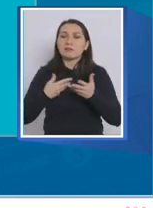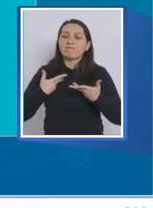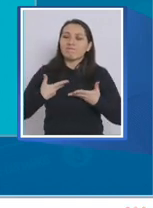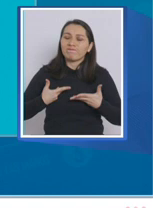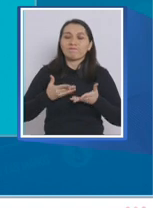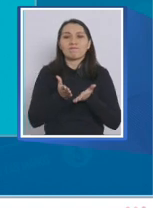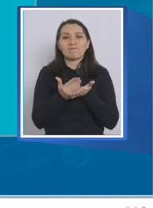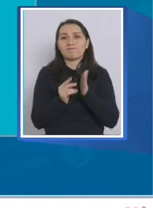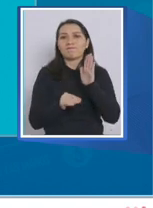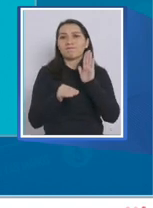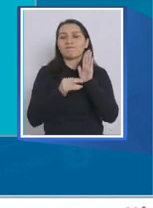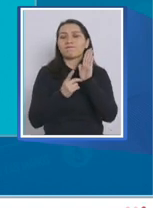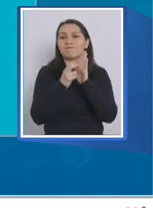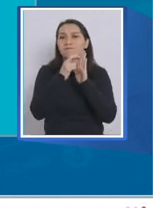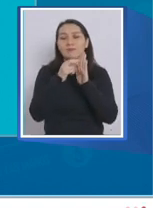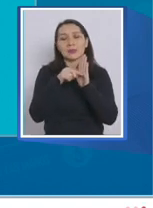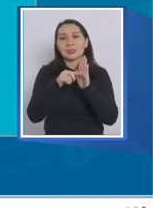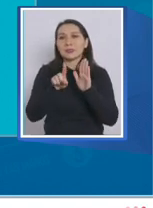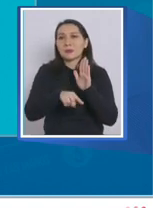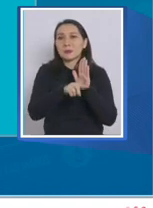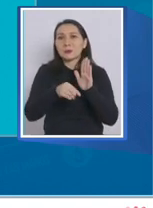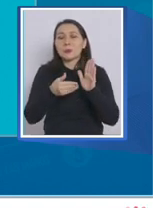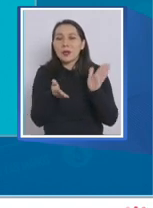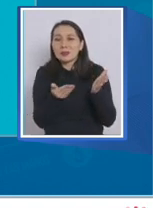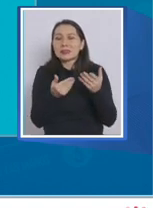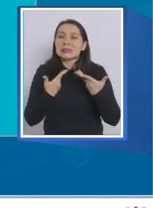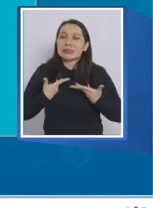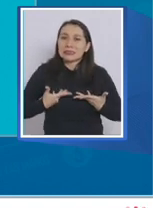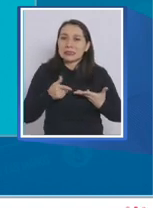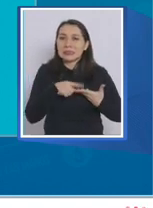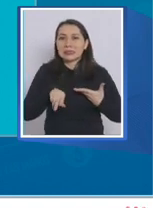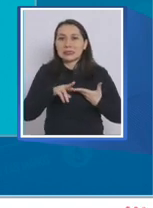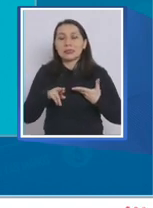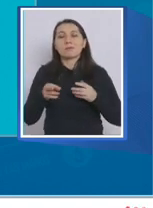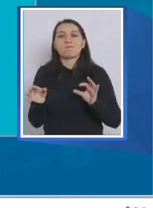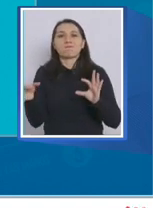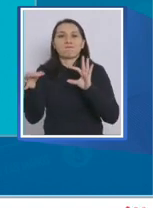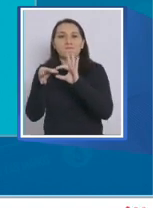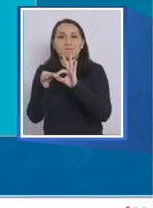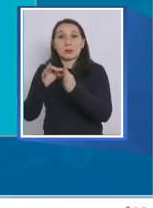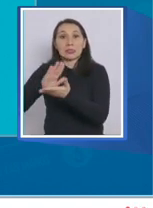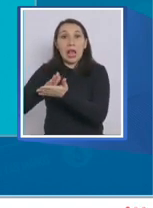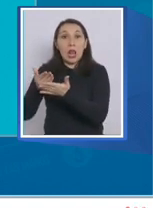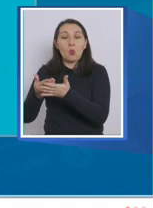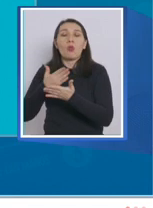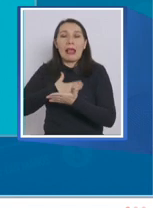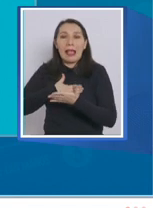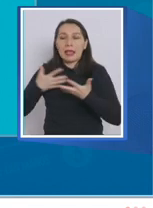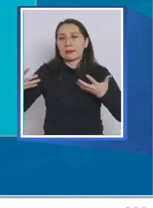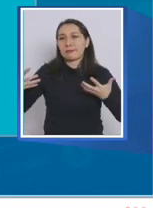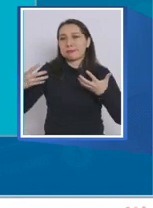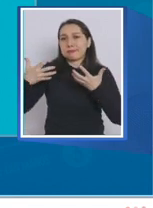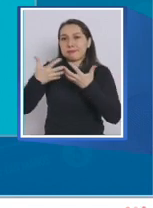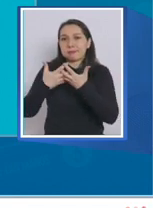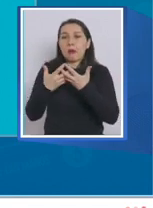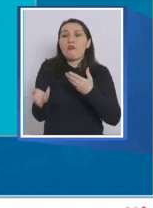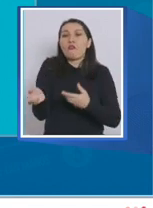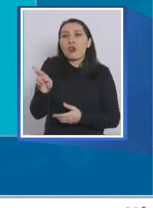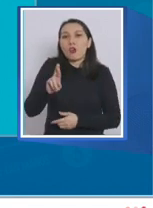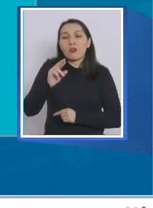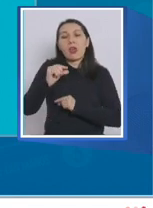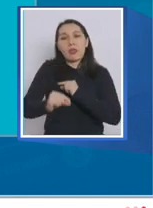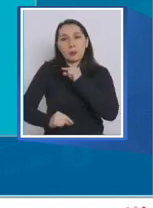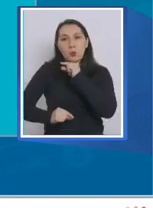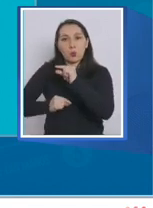las medidas del Plan Paso a Paso, como el confinamiento, y apuntaron a armonizar las medidas sanitarias con iniciar un retorno